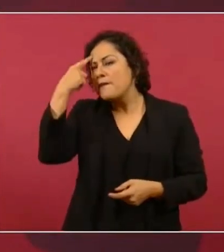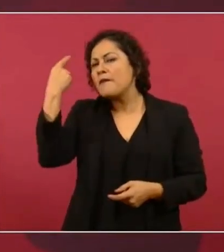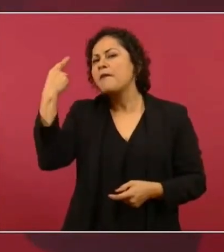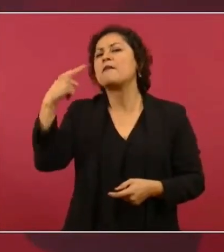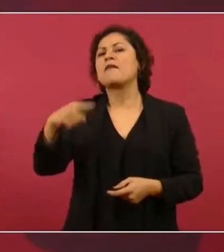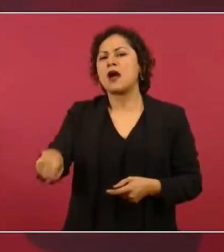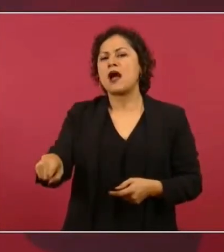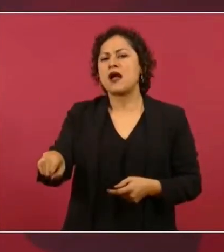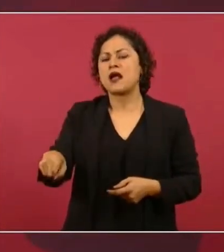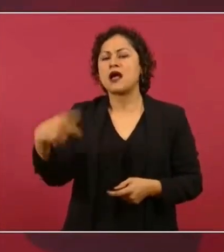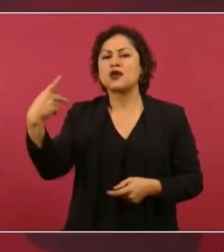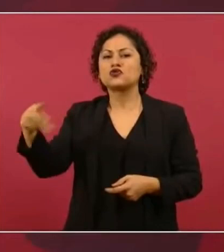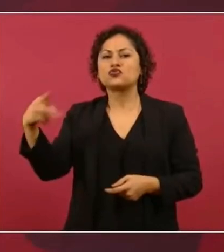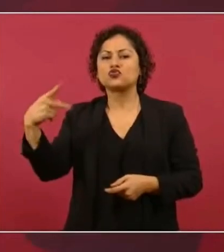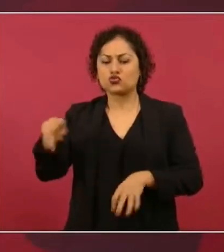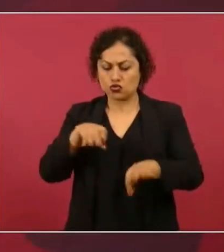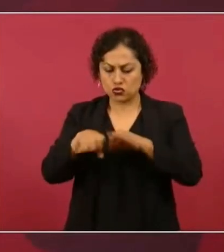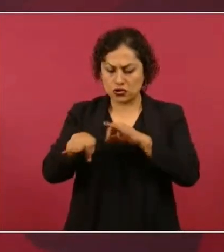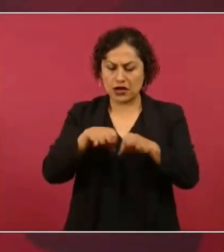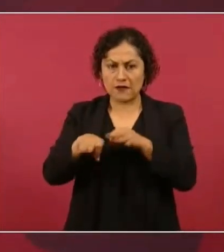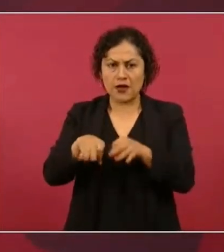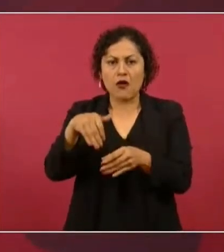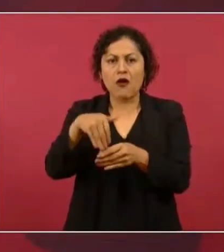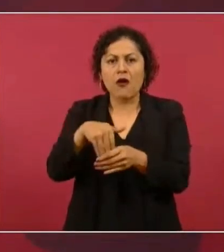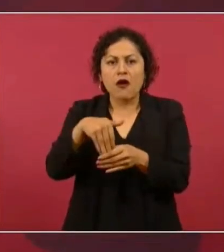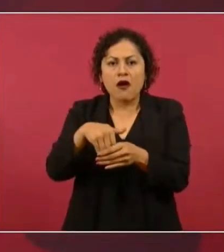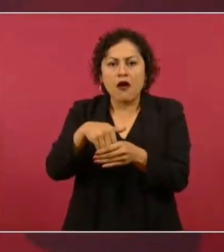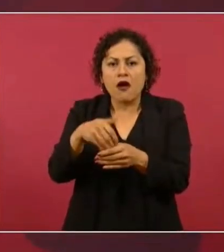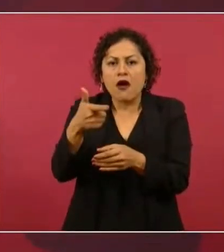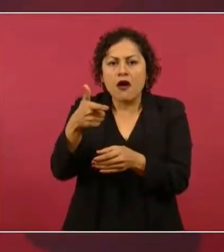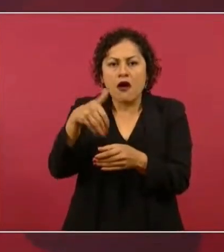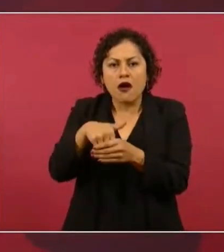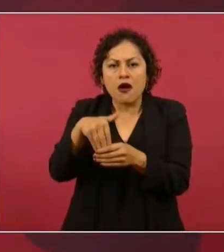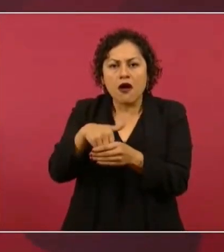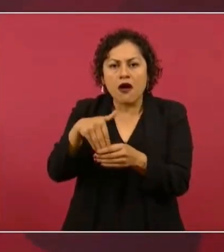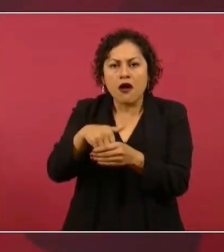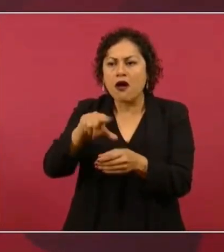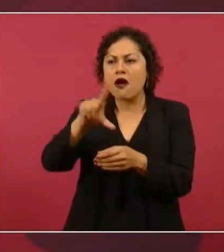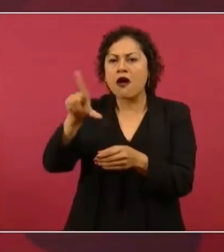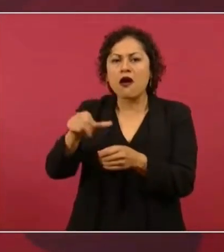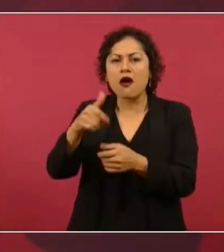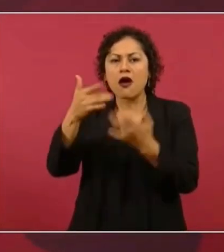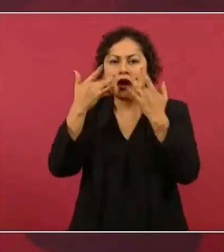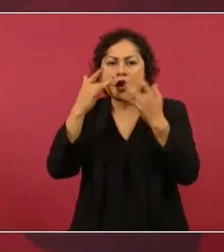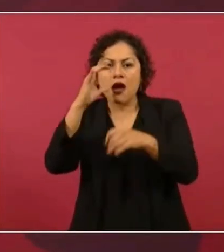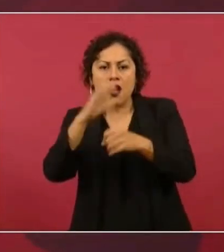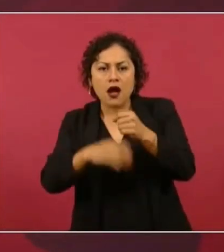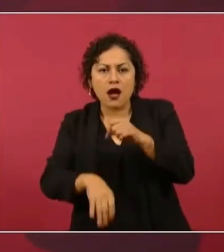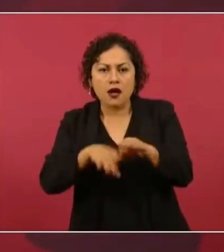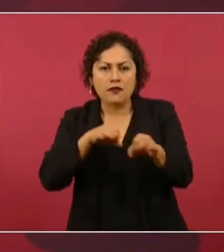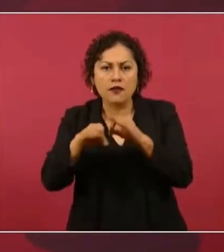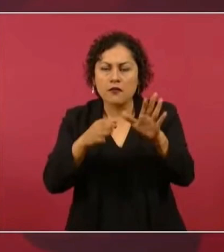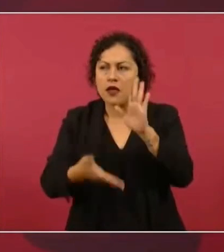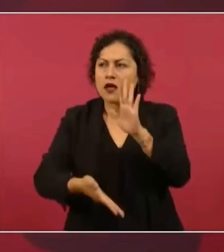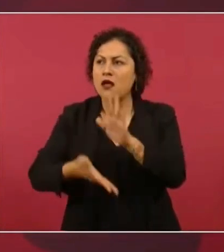ahorros de una caja financiada con el presupuesto público, con dinero del pueblo,